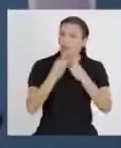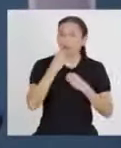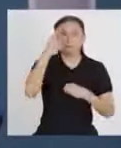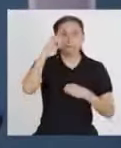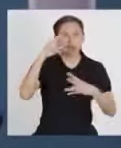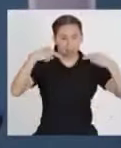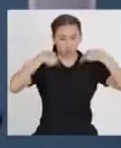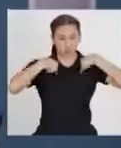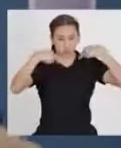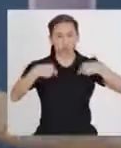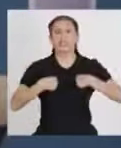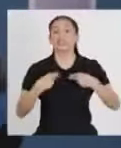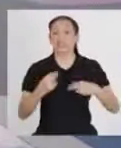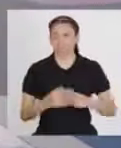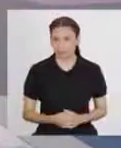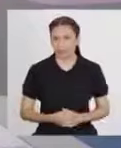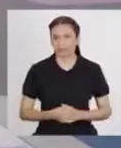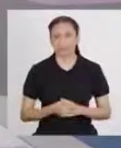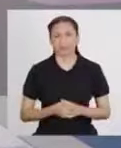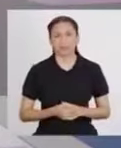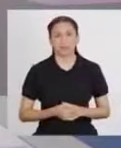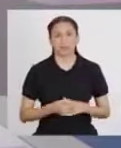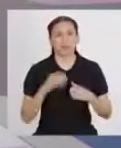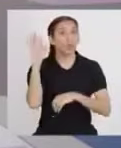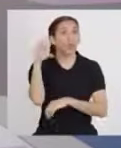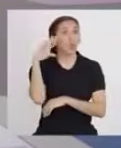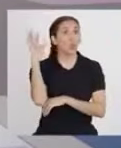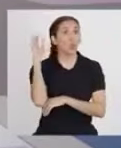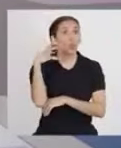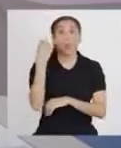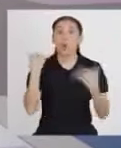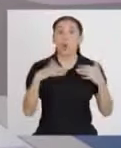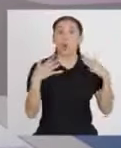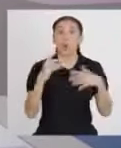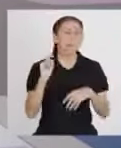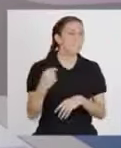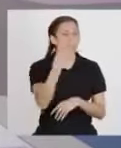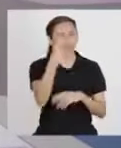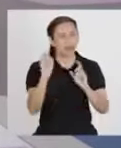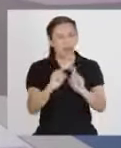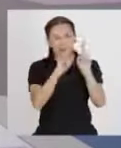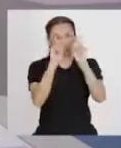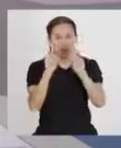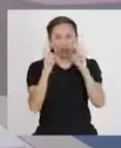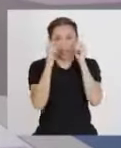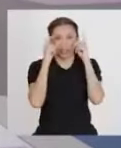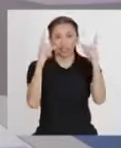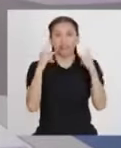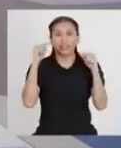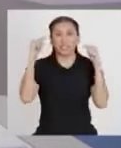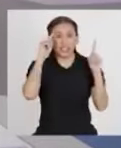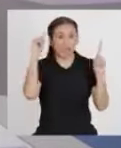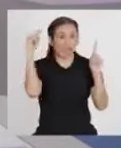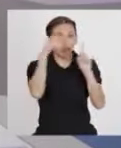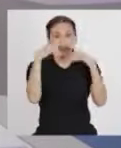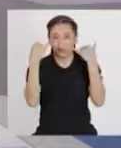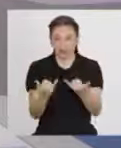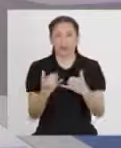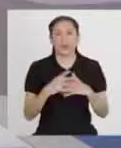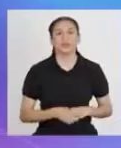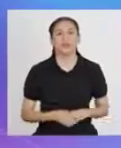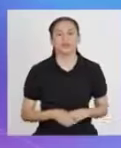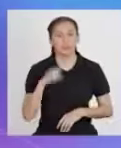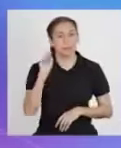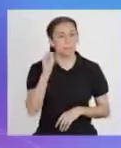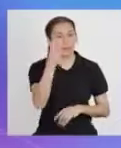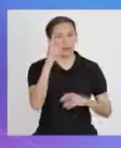nutrirse! ¡Es momento de la primera pregunta desafiante de hoy!